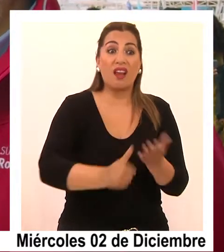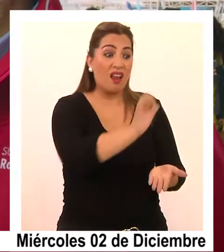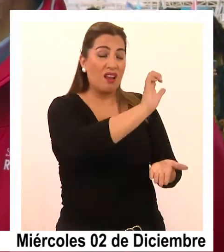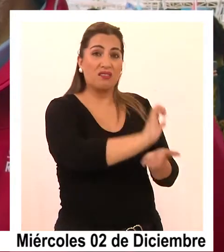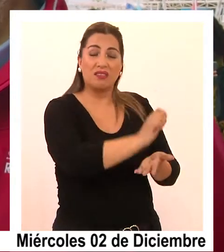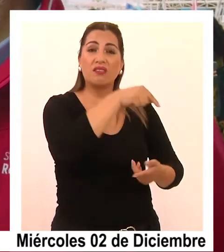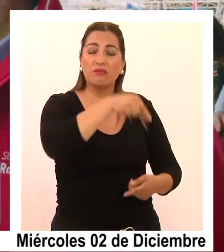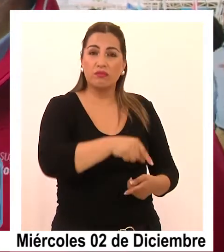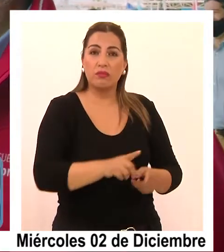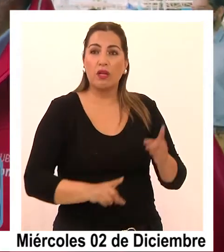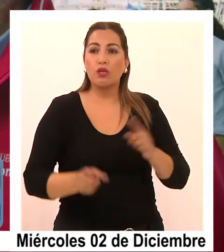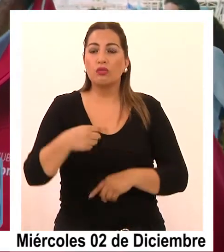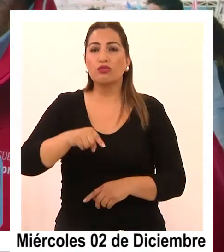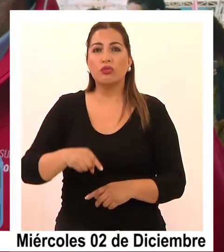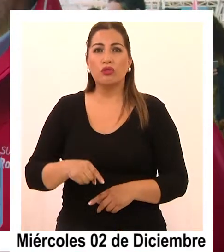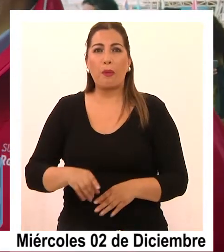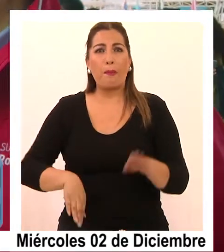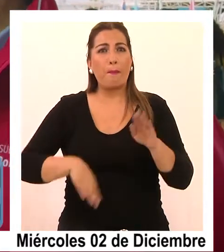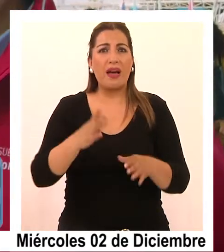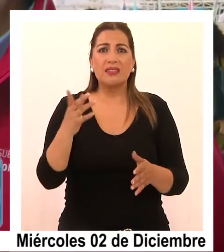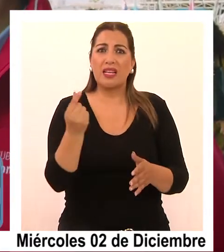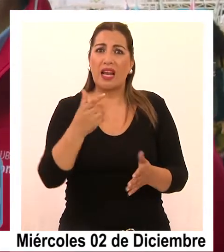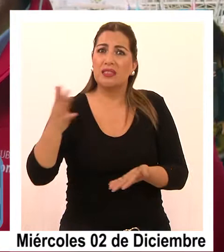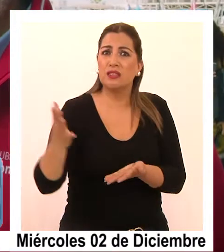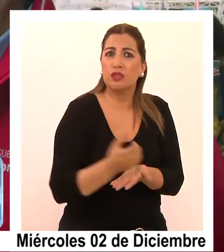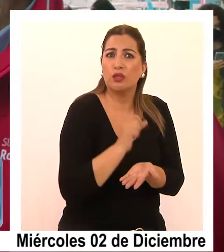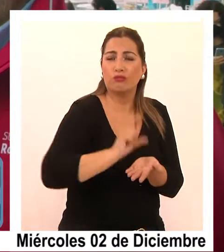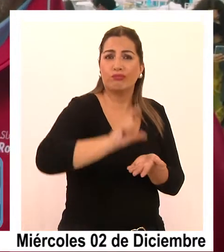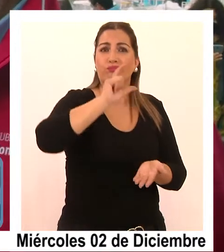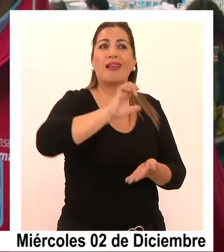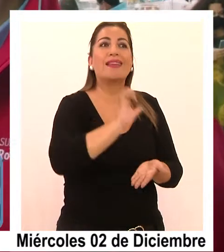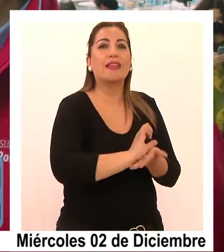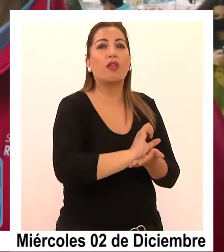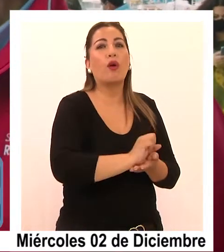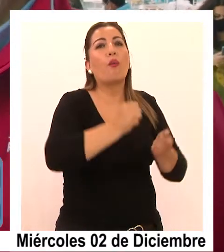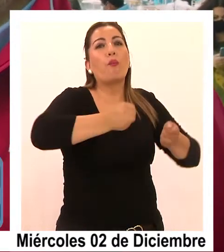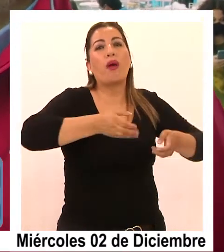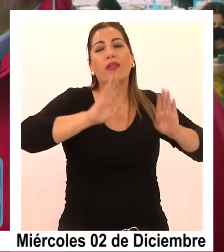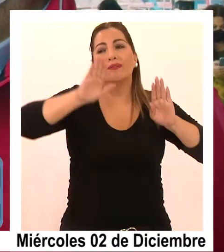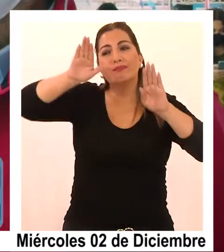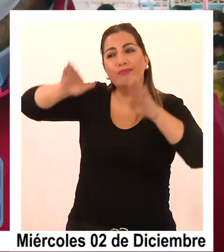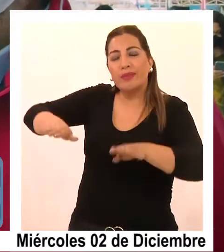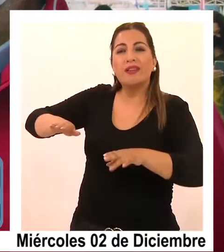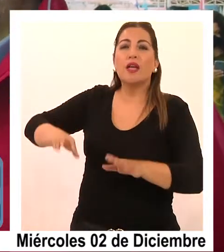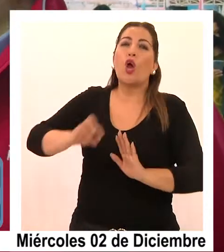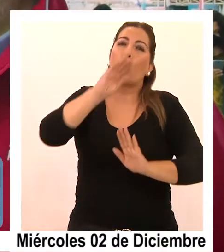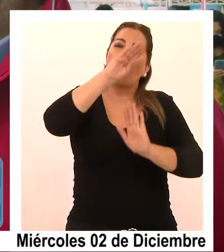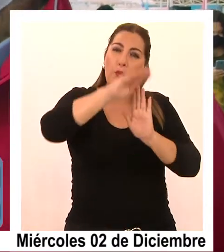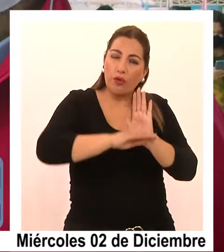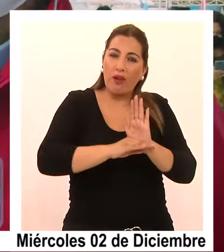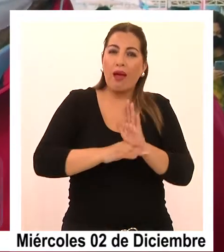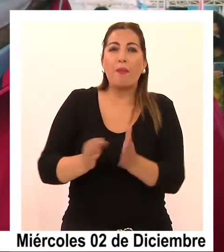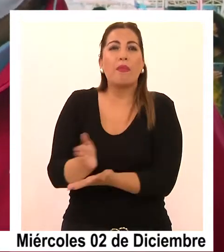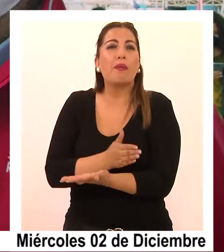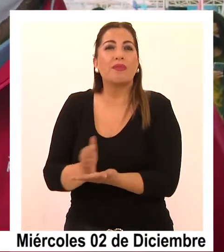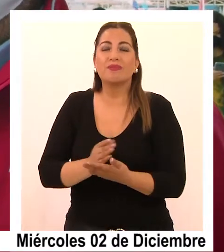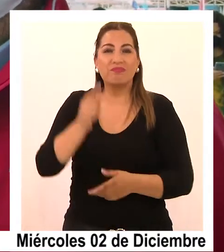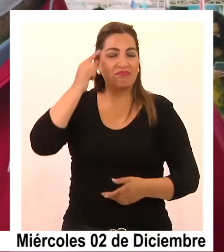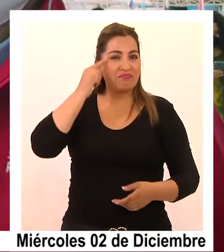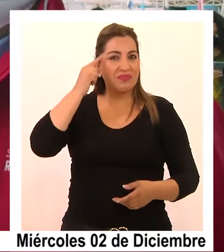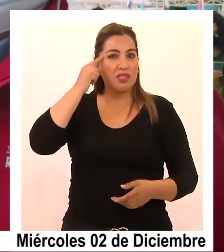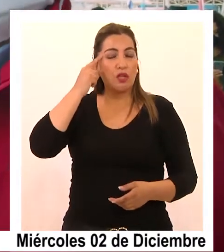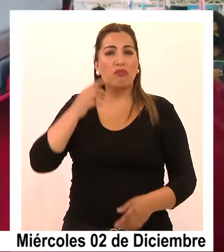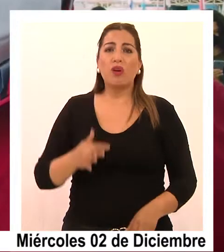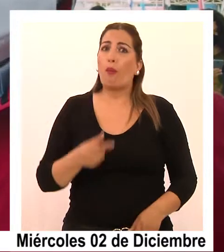identificando cuáles son aquellos que reportan más utilidad, pueda apoyarlos efectivamente con programas, con planes, pero todo pensado en un